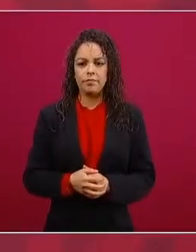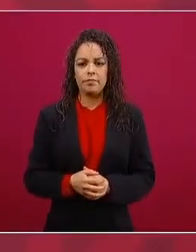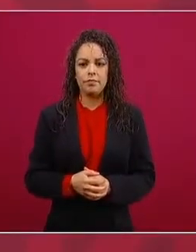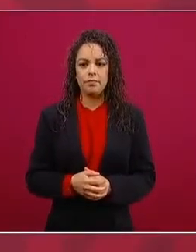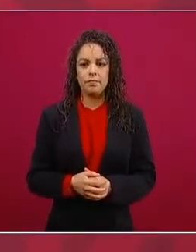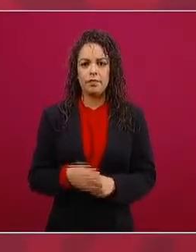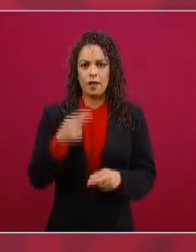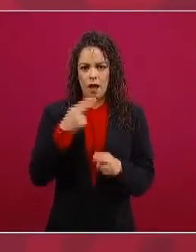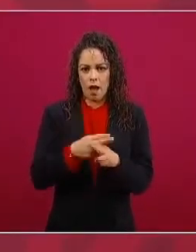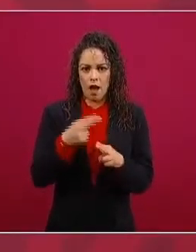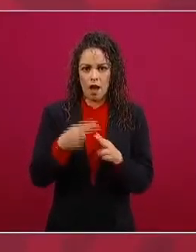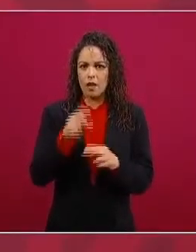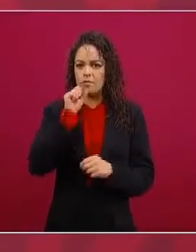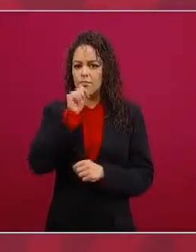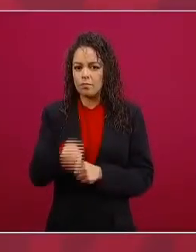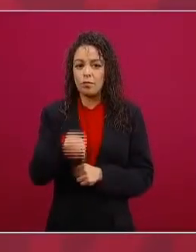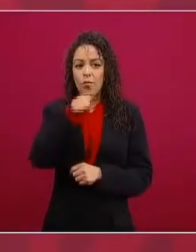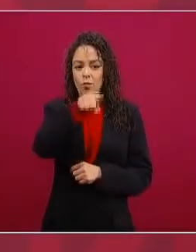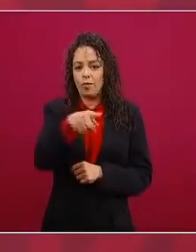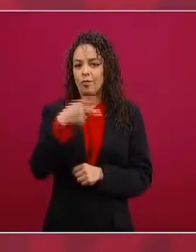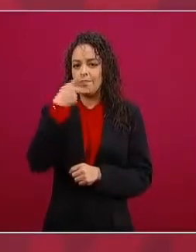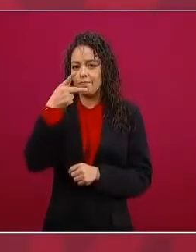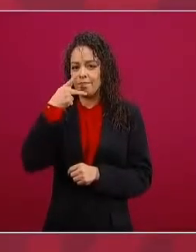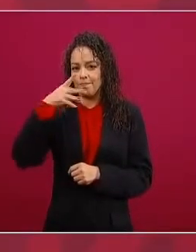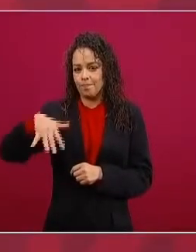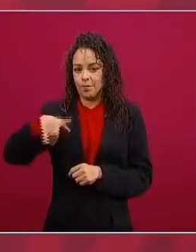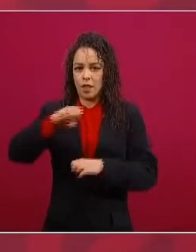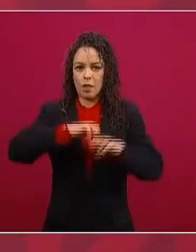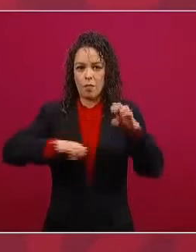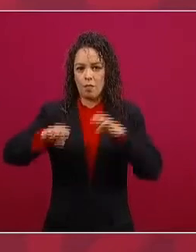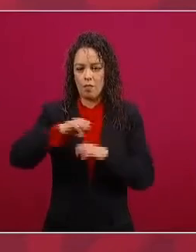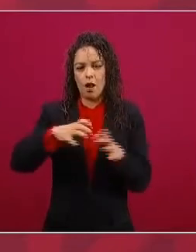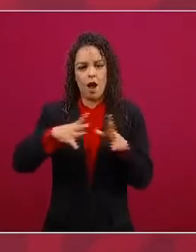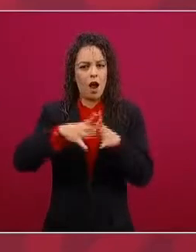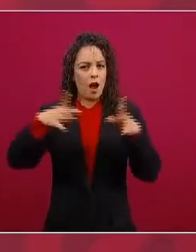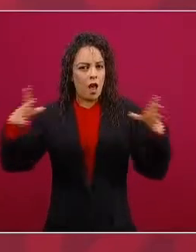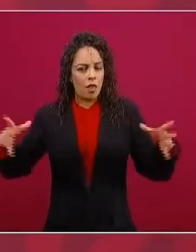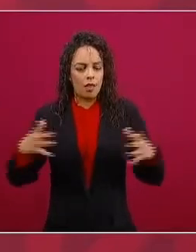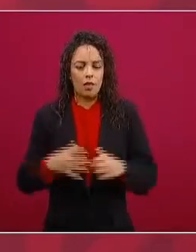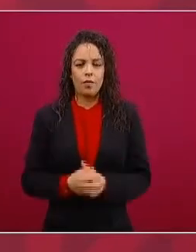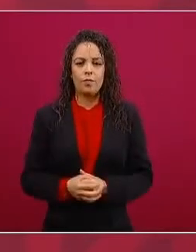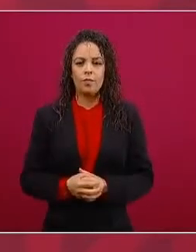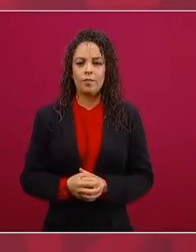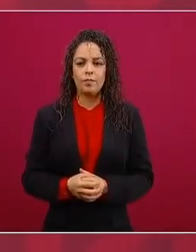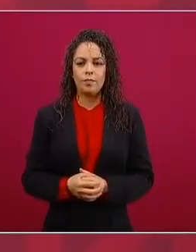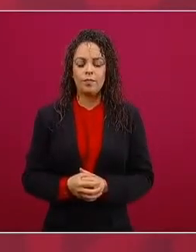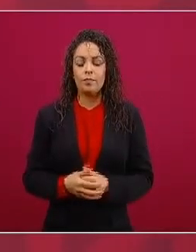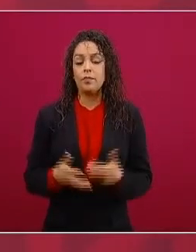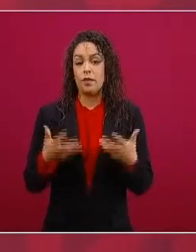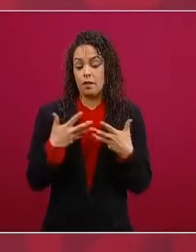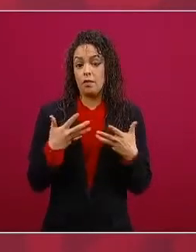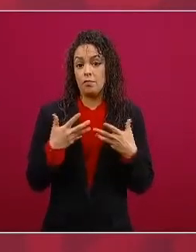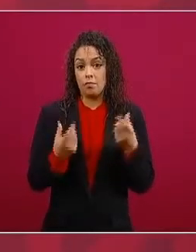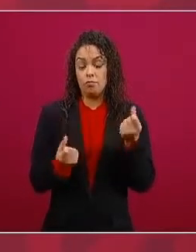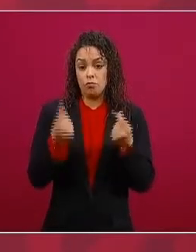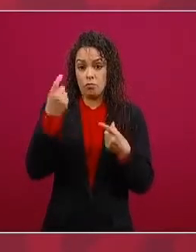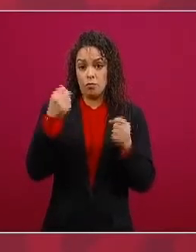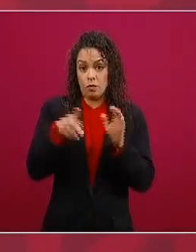mencionan los grandes hay incluso periodistas que